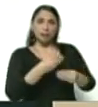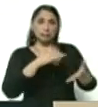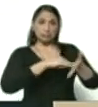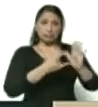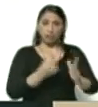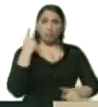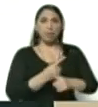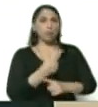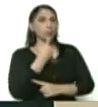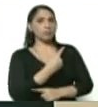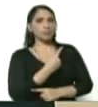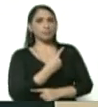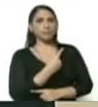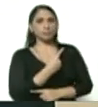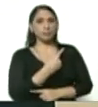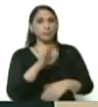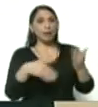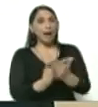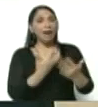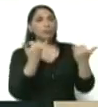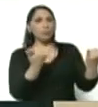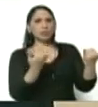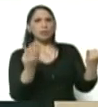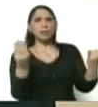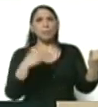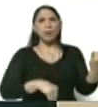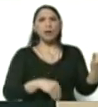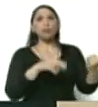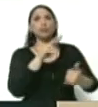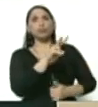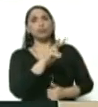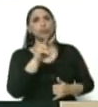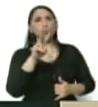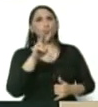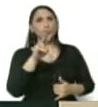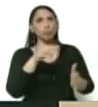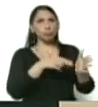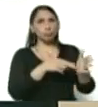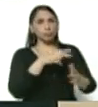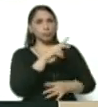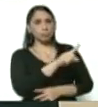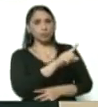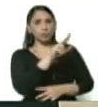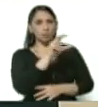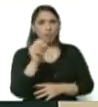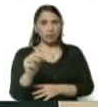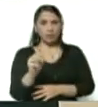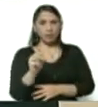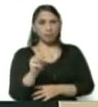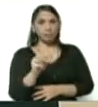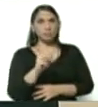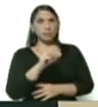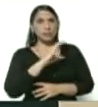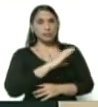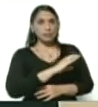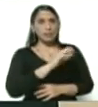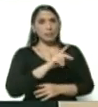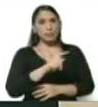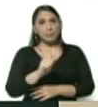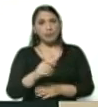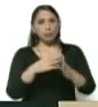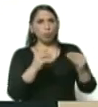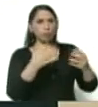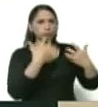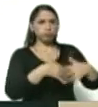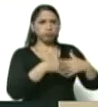también destacar que a la fecha nosotros tenemos más de 2.130 CPT en pleno funcionamiento. Todos los motores de la